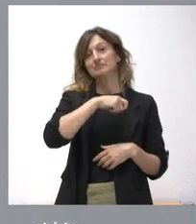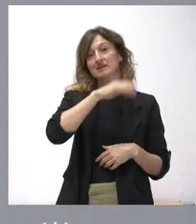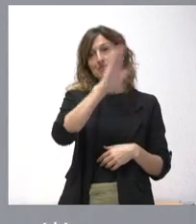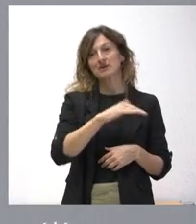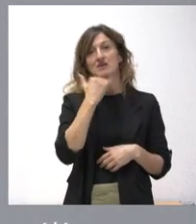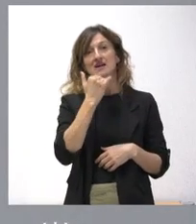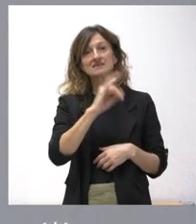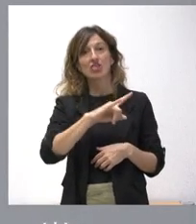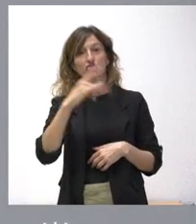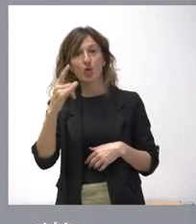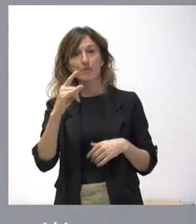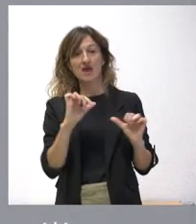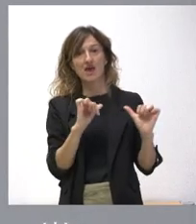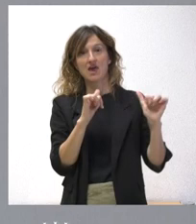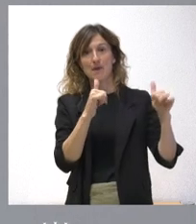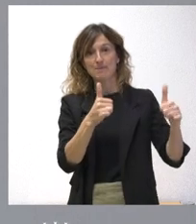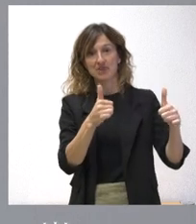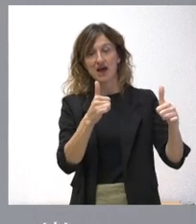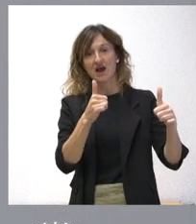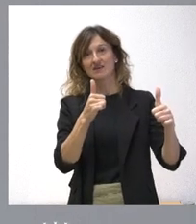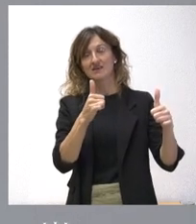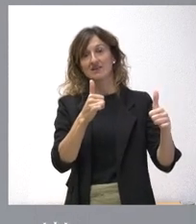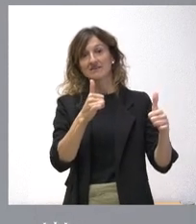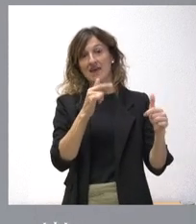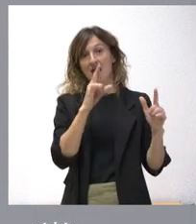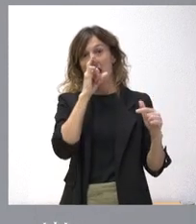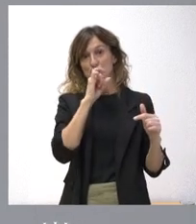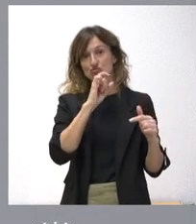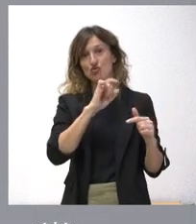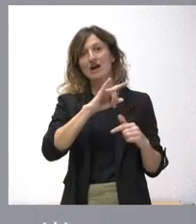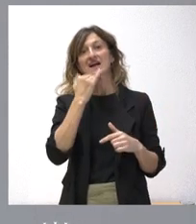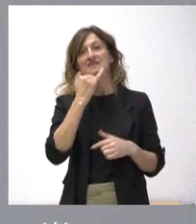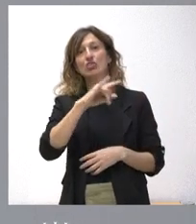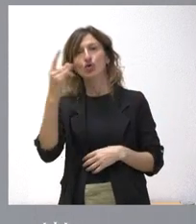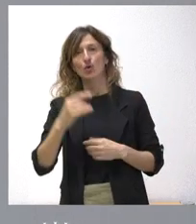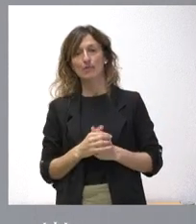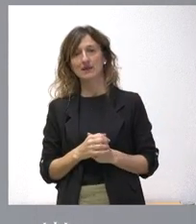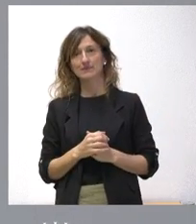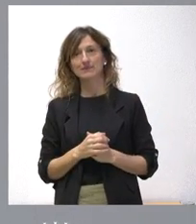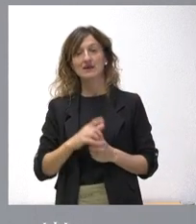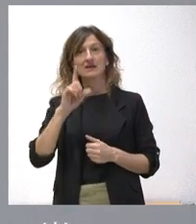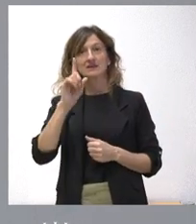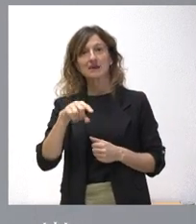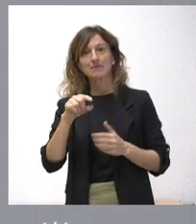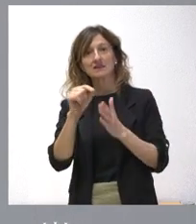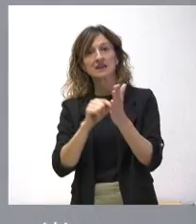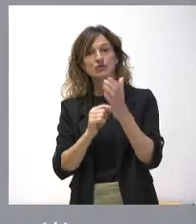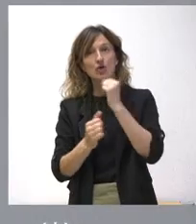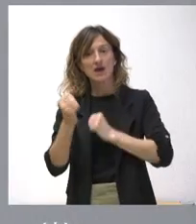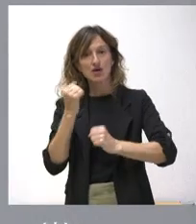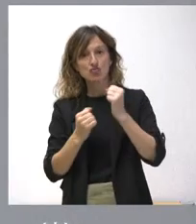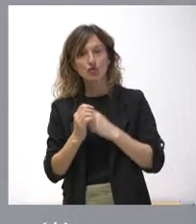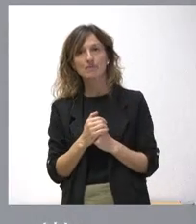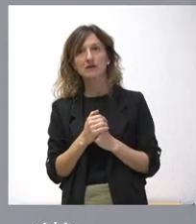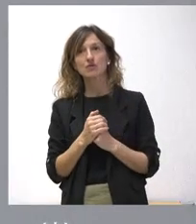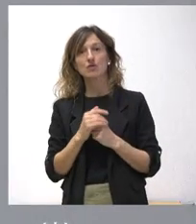doble de la que preveíamos al conjunto del ejercicio. Esto es plenamente coherente con la evolución de lo que son los datos económicos y con